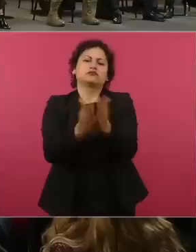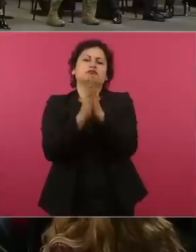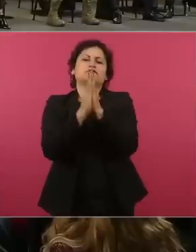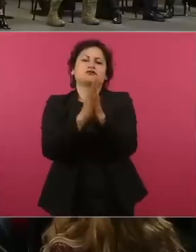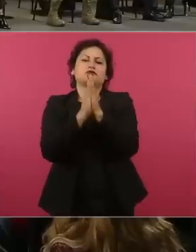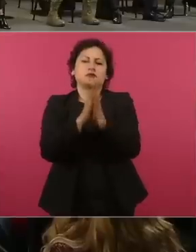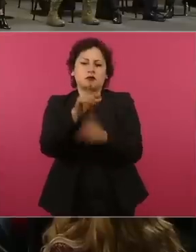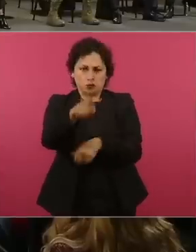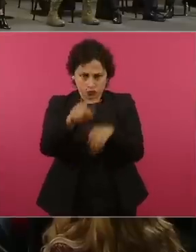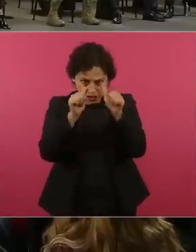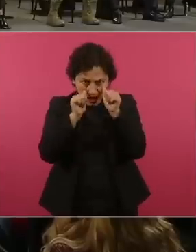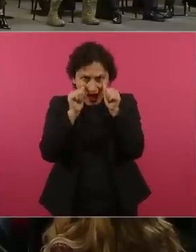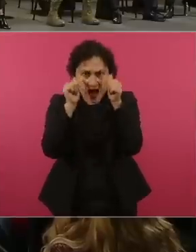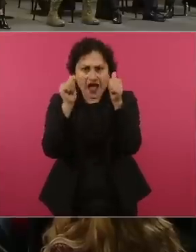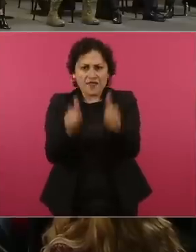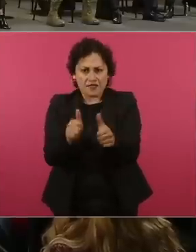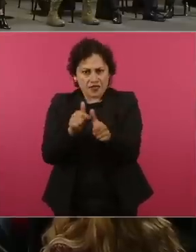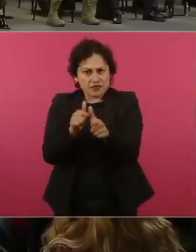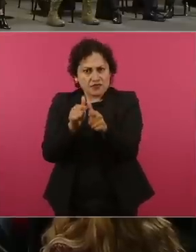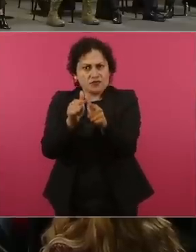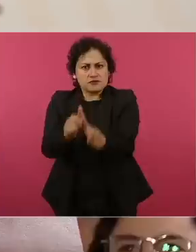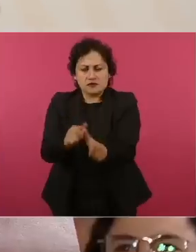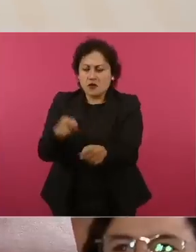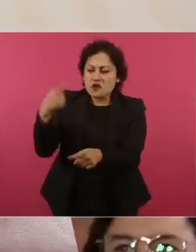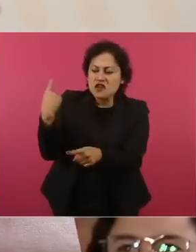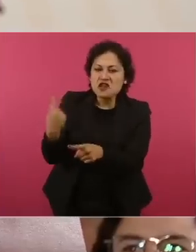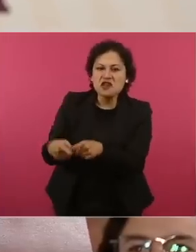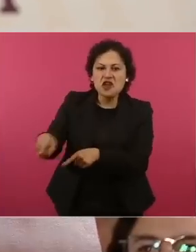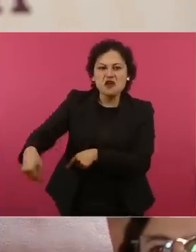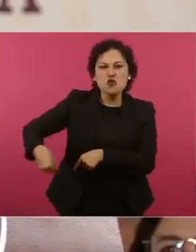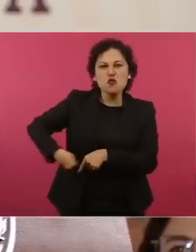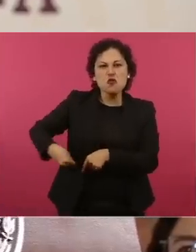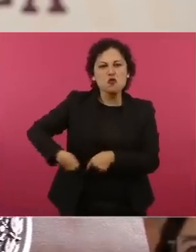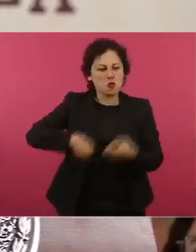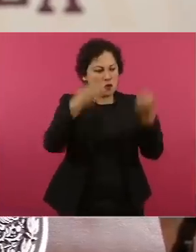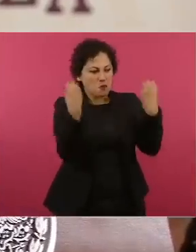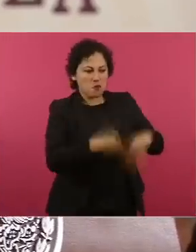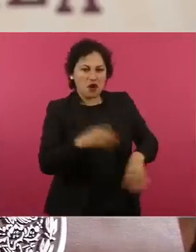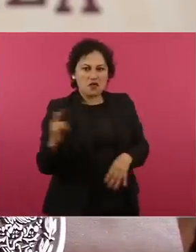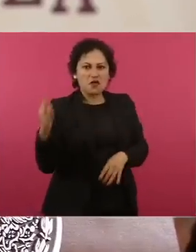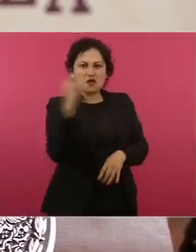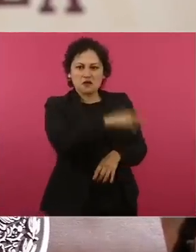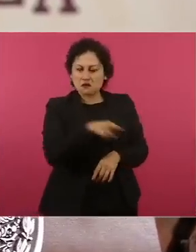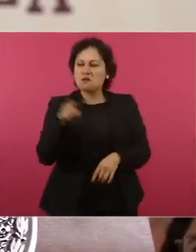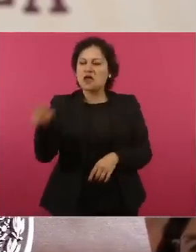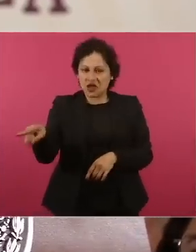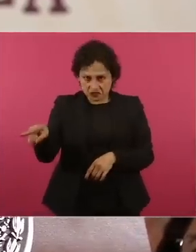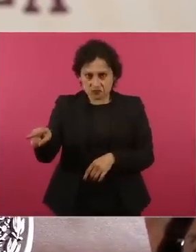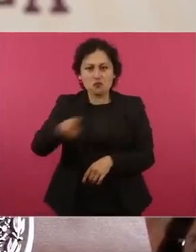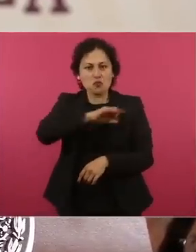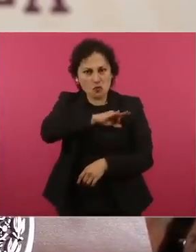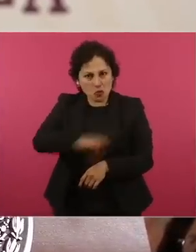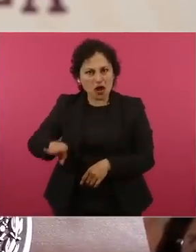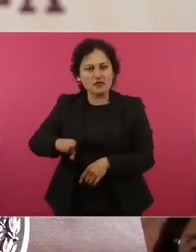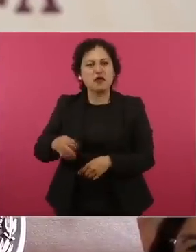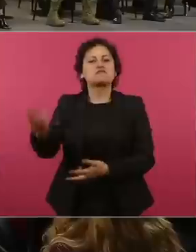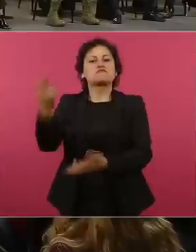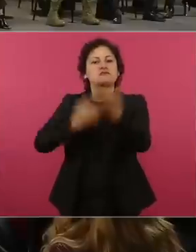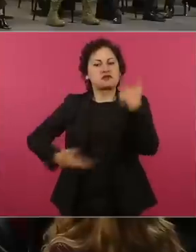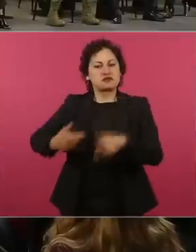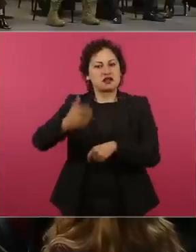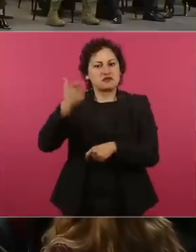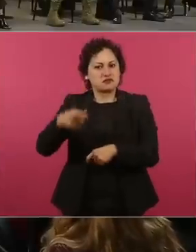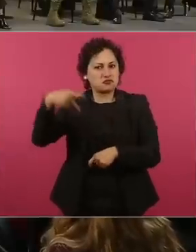le dé continuidad y que los verdaderos responsables le devuelvan al pueblo lo robado. Señor presidente, gracias.